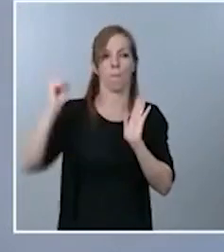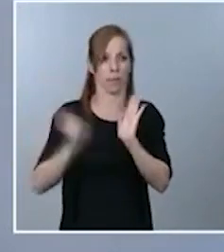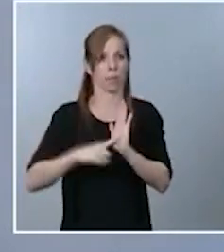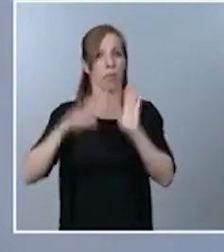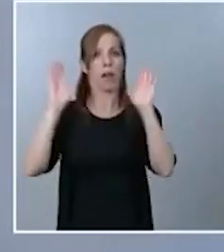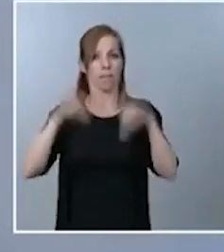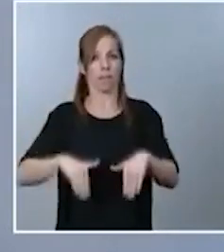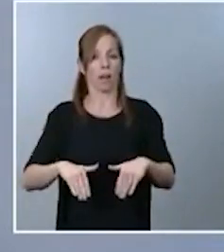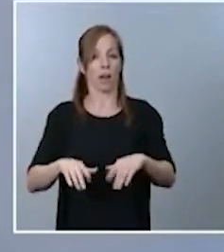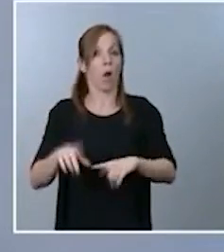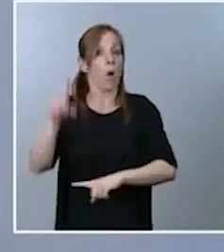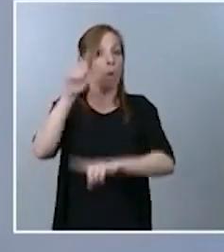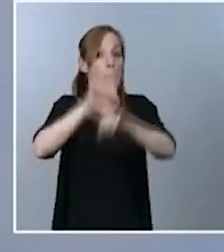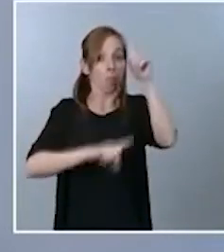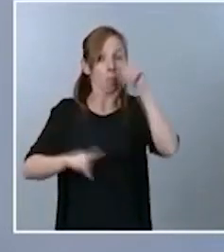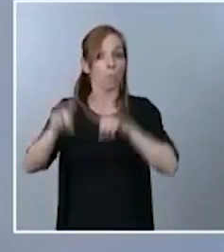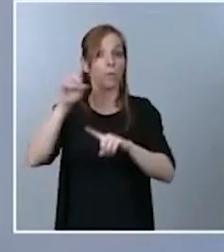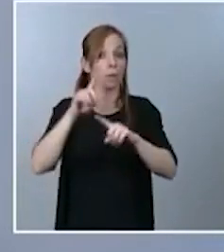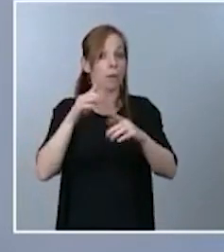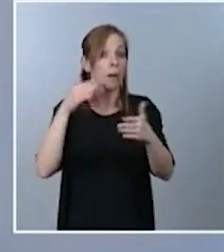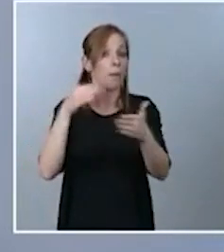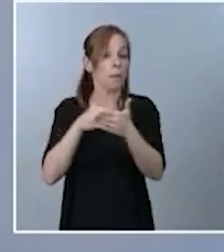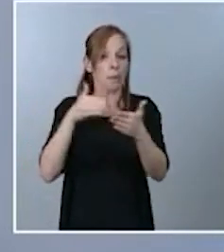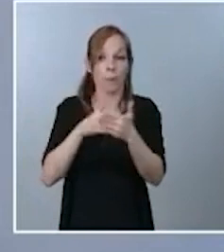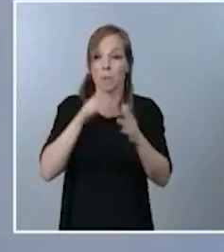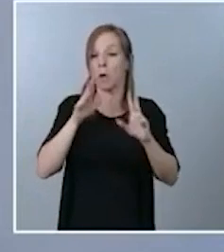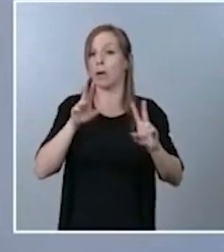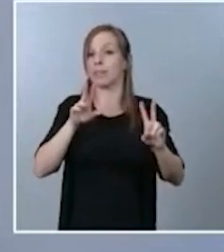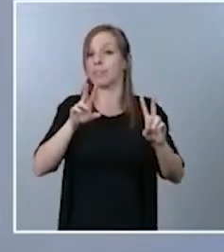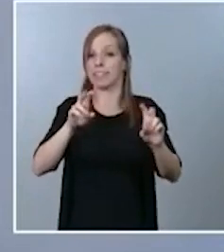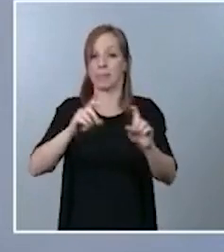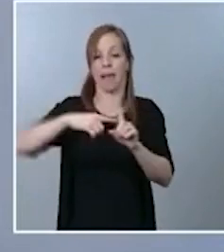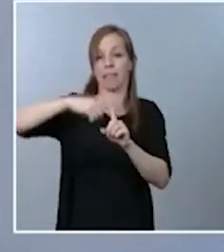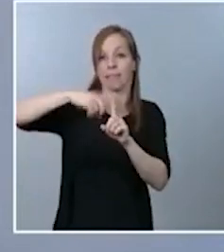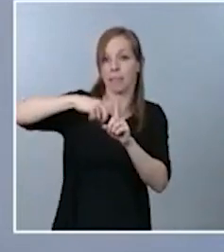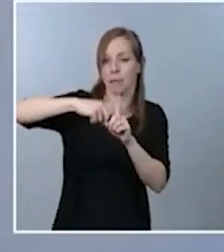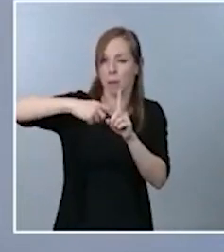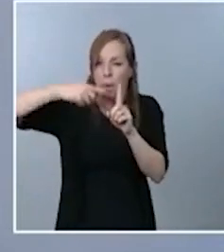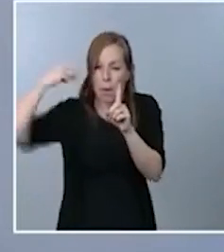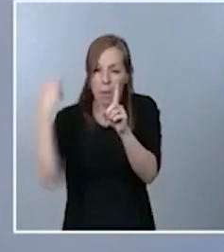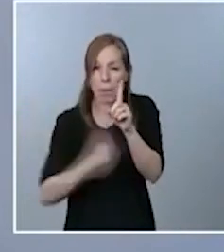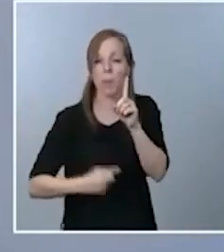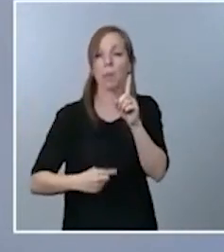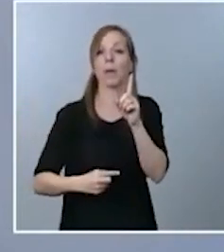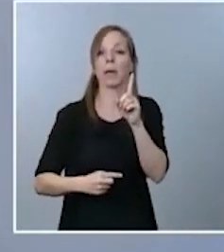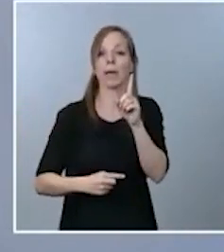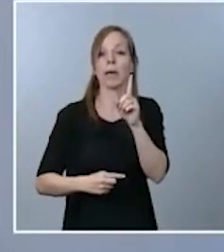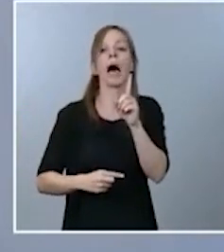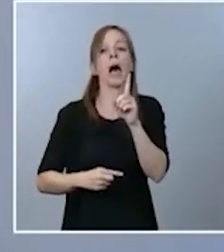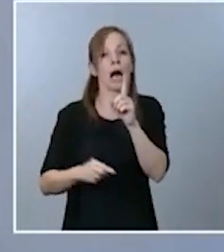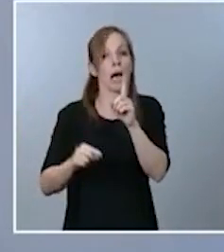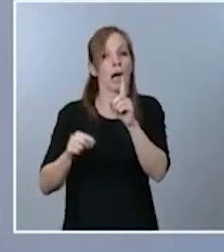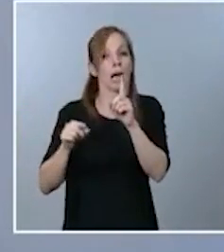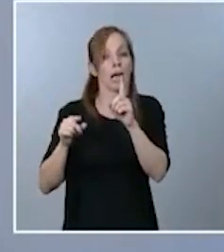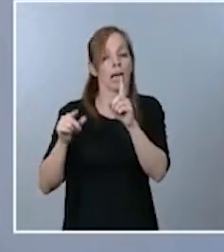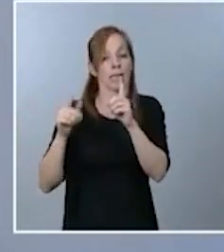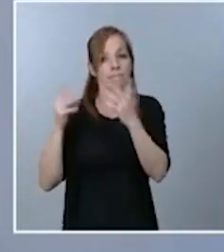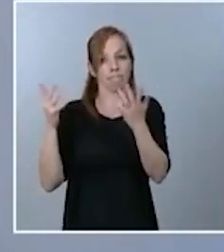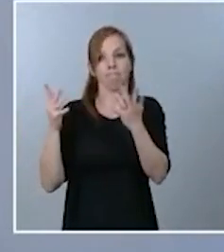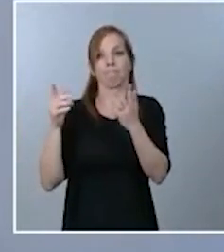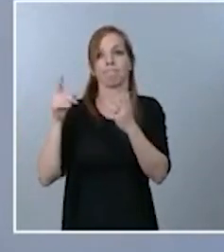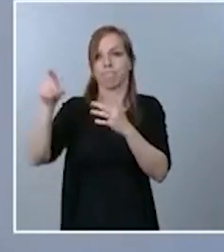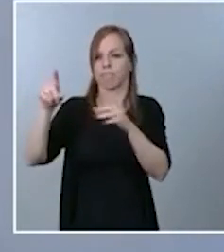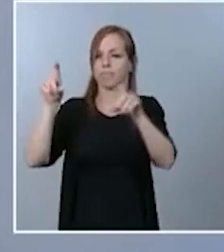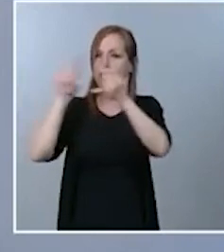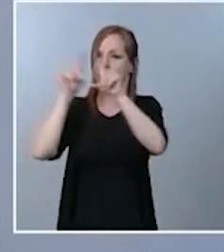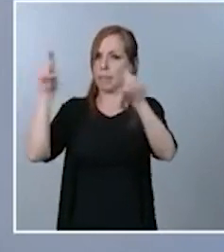que se pueden plantear por la necesidad de temperaturas muy bajas etcétera todo está incluido digamos en la